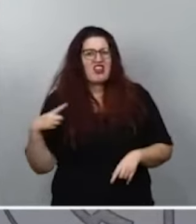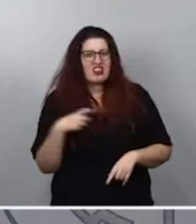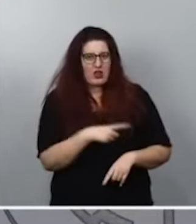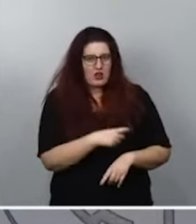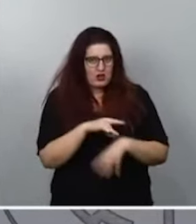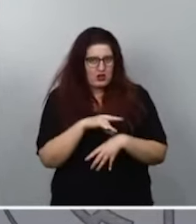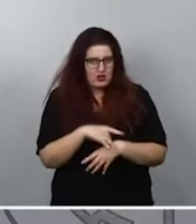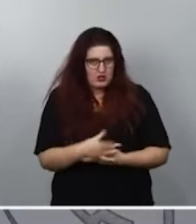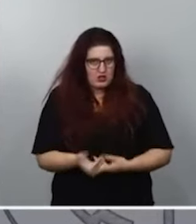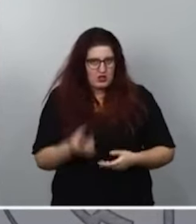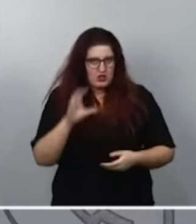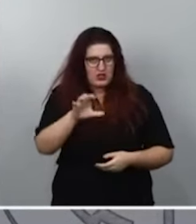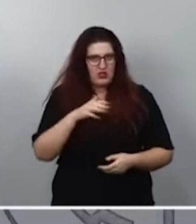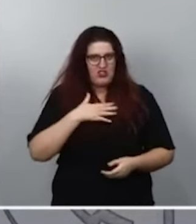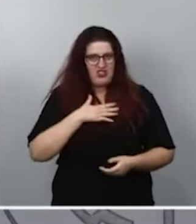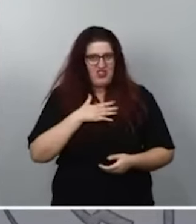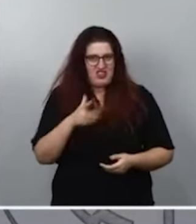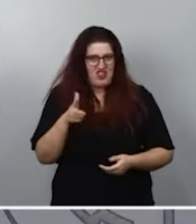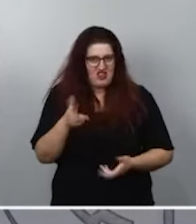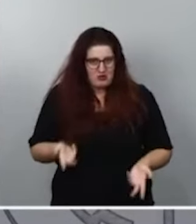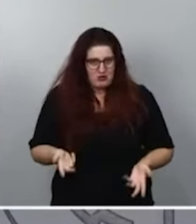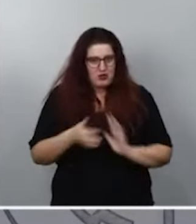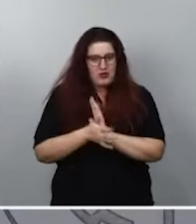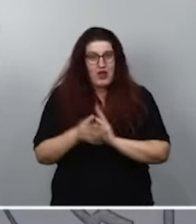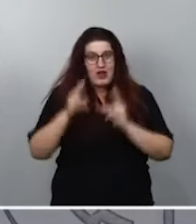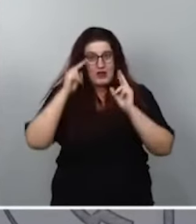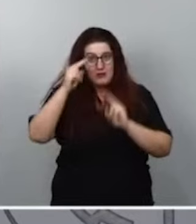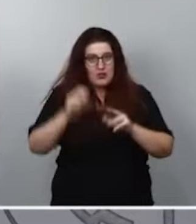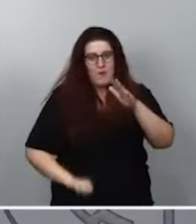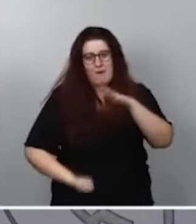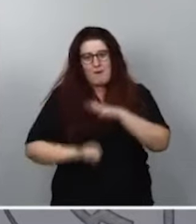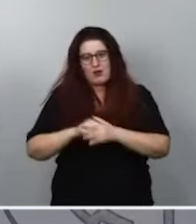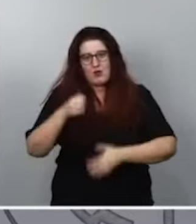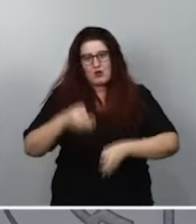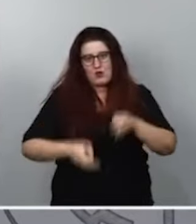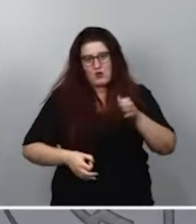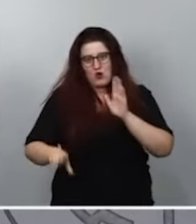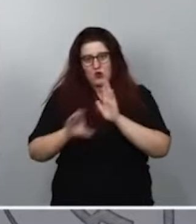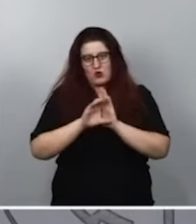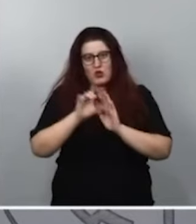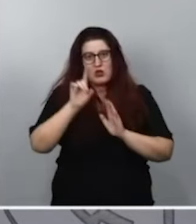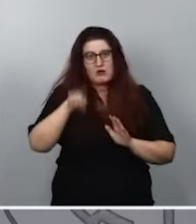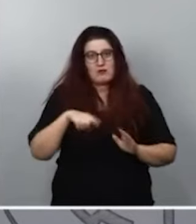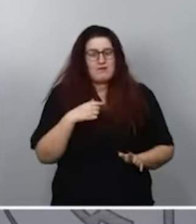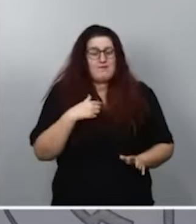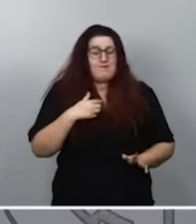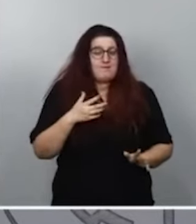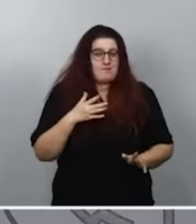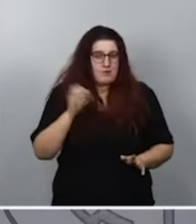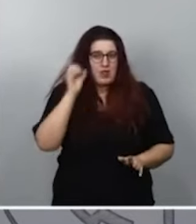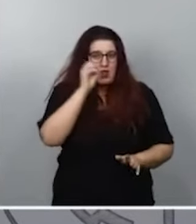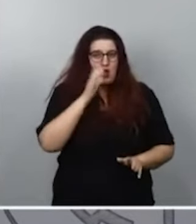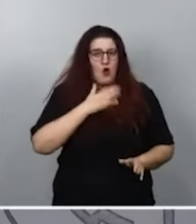Yo le digo que máximo respeto a la decisión del Tribunal Constitucional y entenderán que, desde luego, mi posición en esta mesa